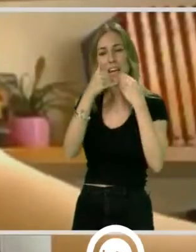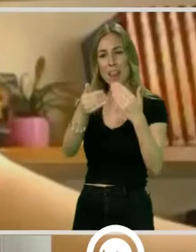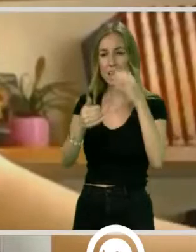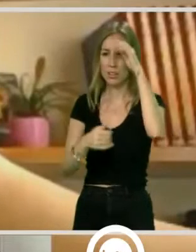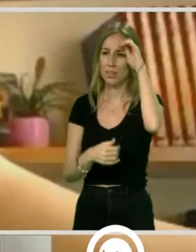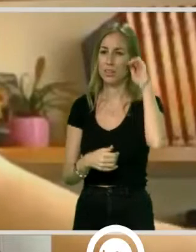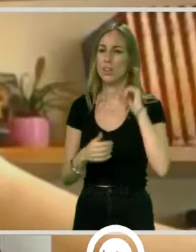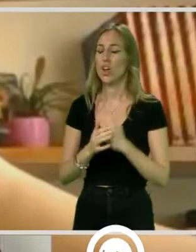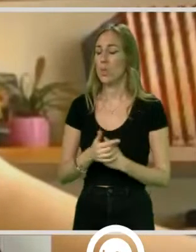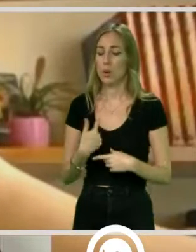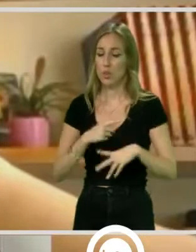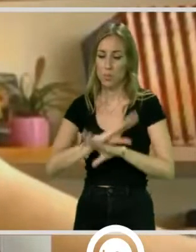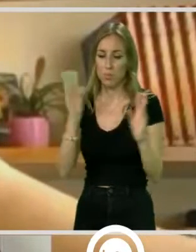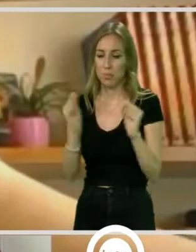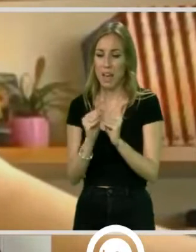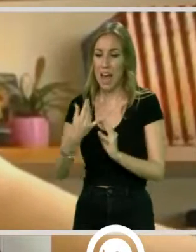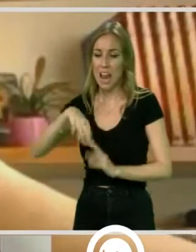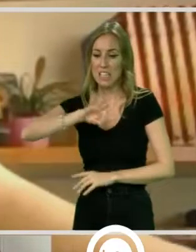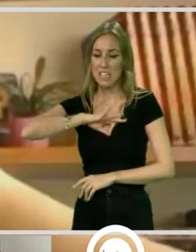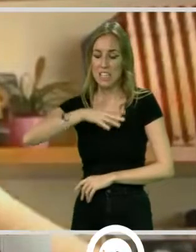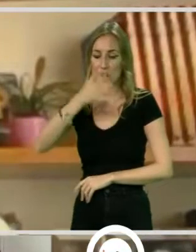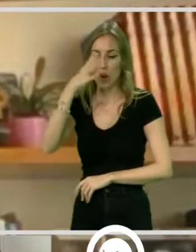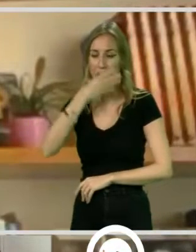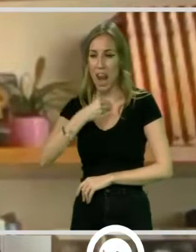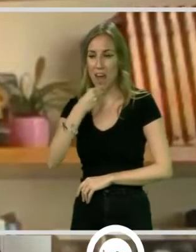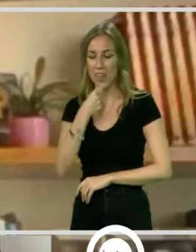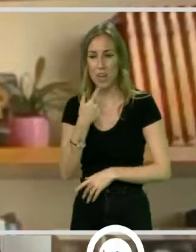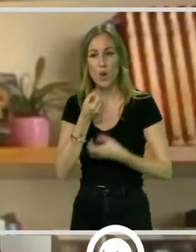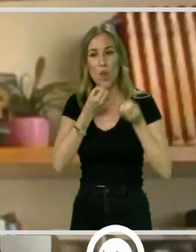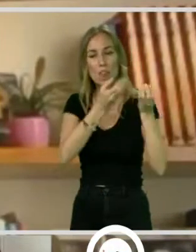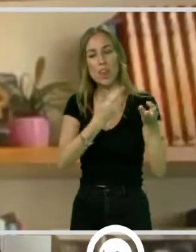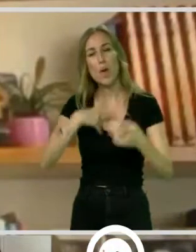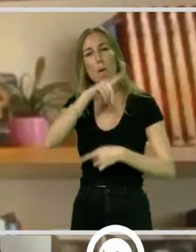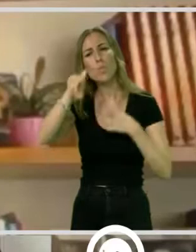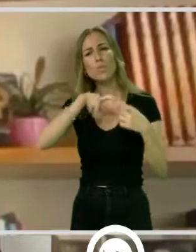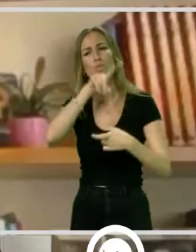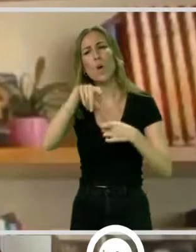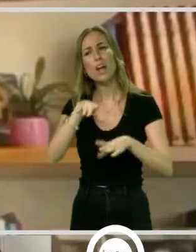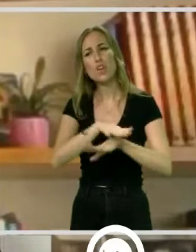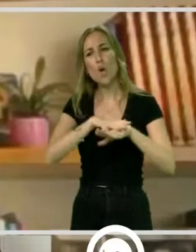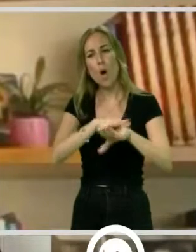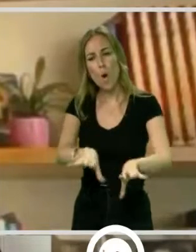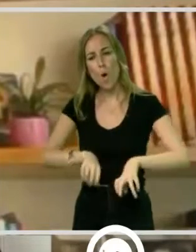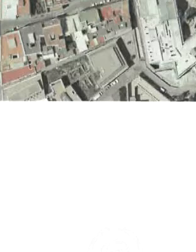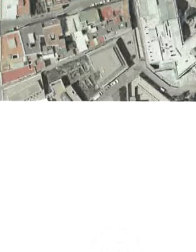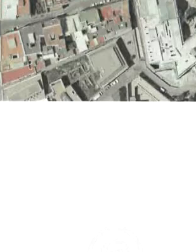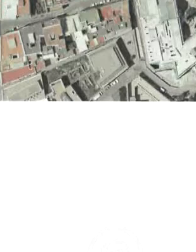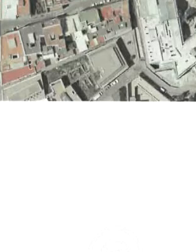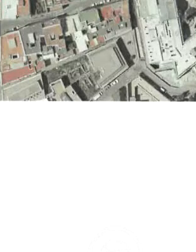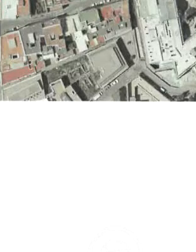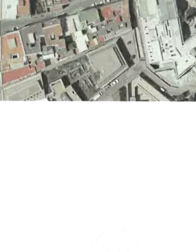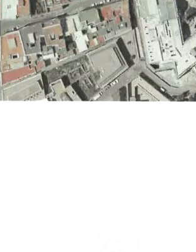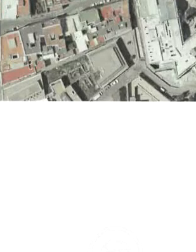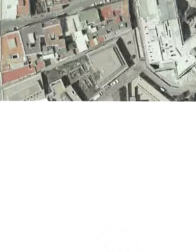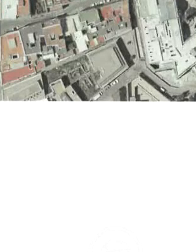se ha aprobado en pleno la modificación del PGO para actualizar tres planes especiales que afectan a la ladera sur de la Alcazaba. Entre